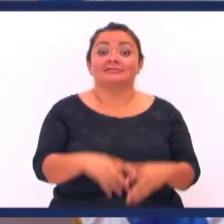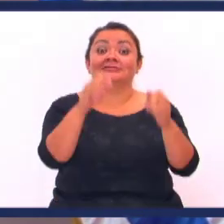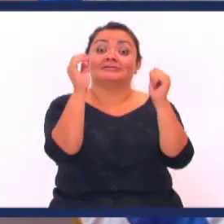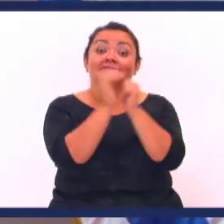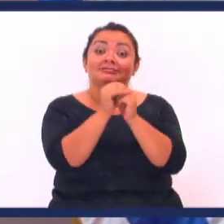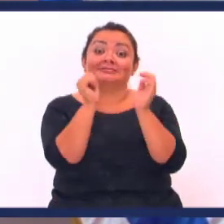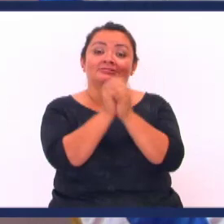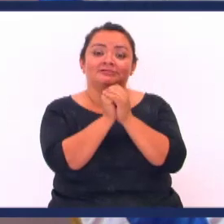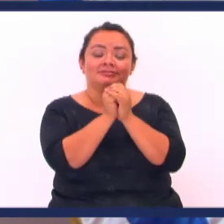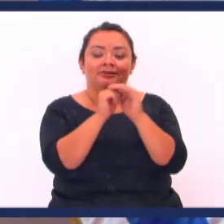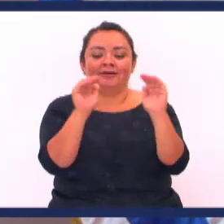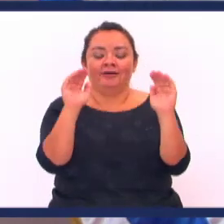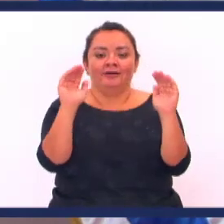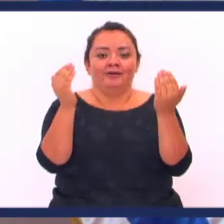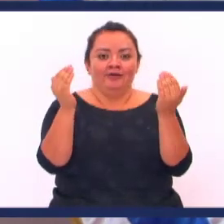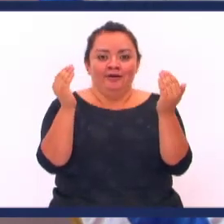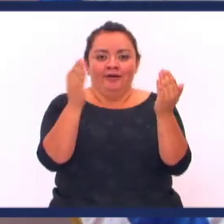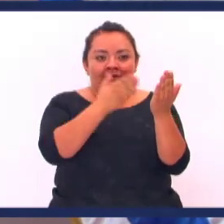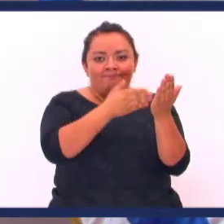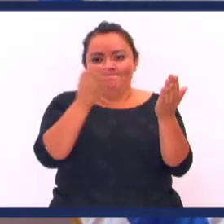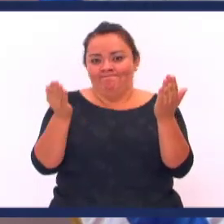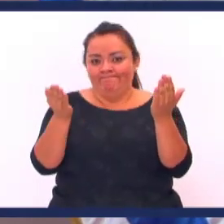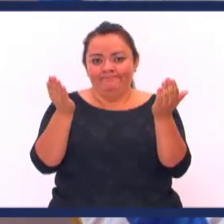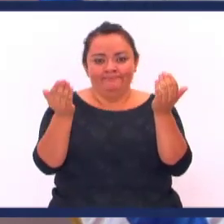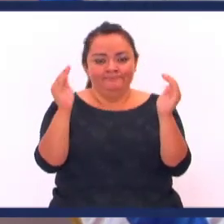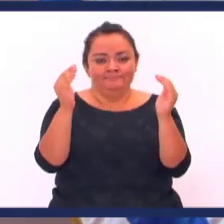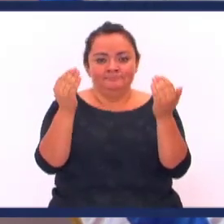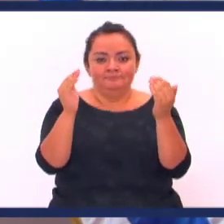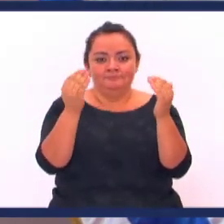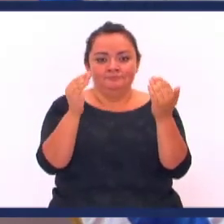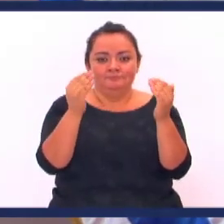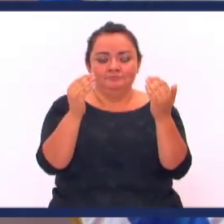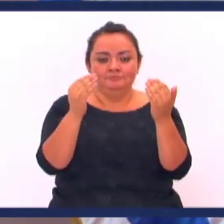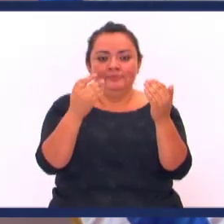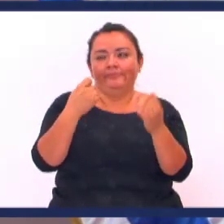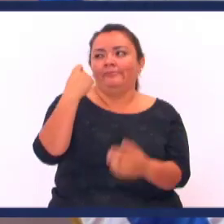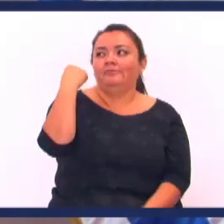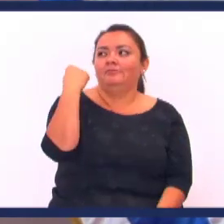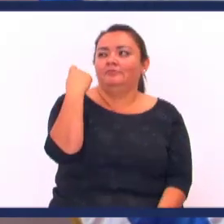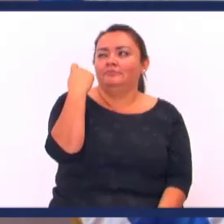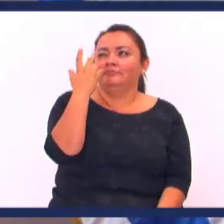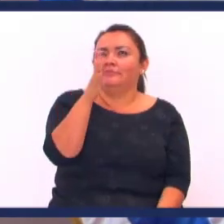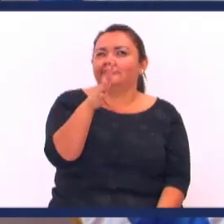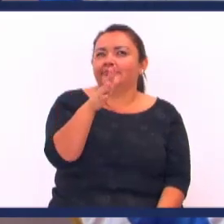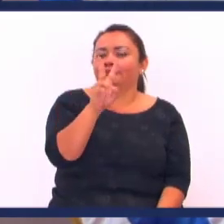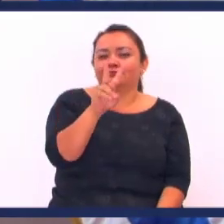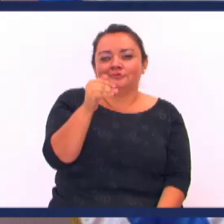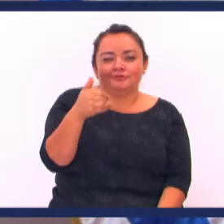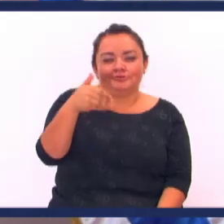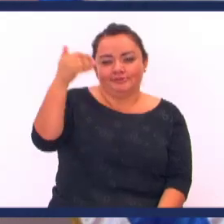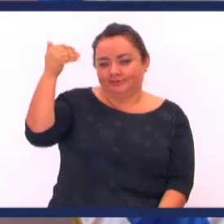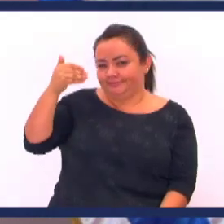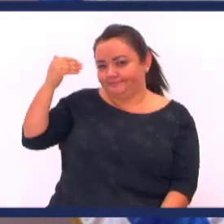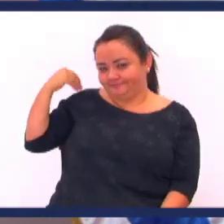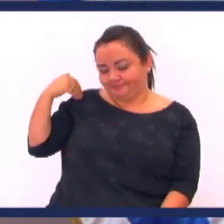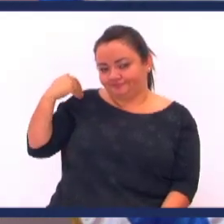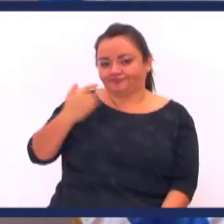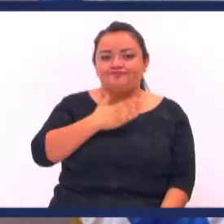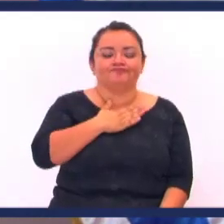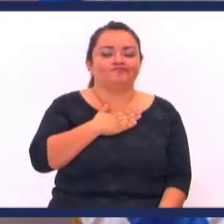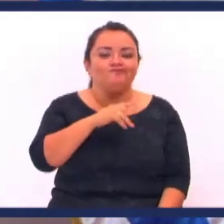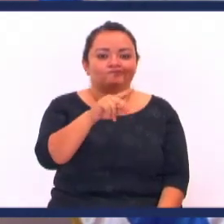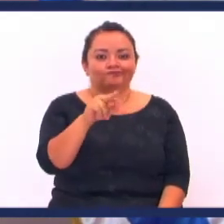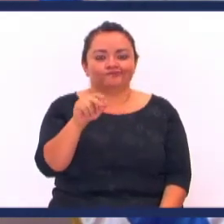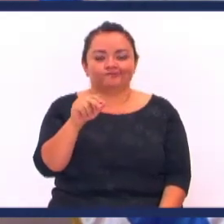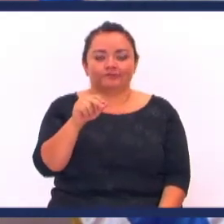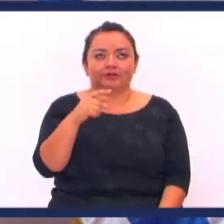tribulación Es para que tengamos Un punto de comparación Hace poco Hace poco Unos dos años En un amigo Que